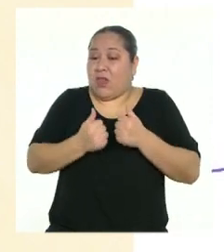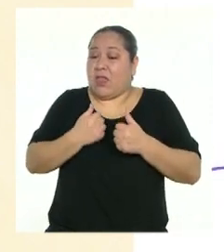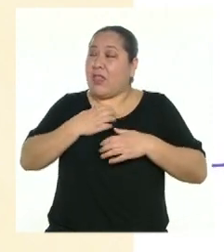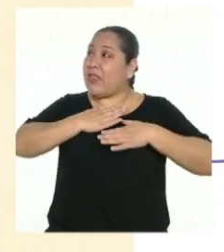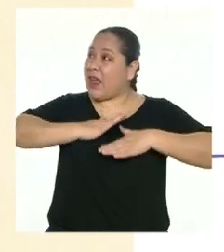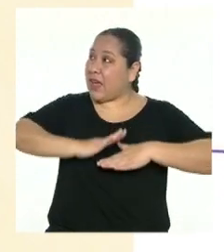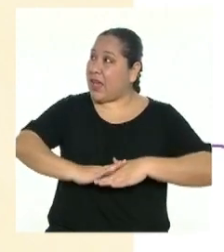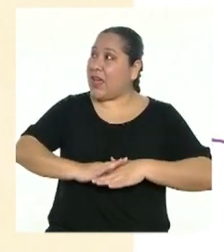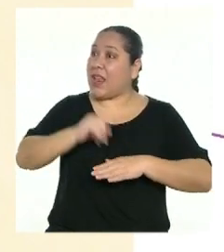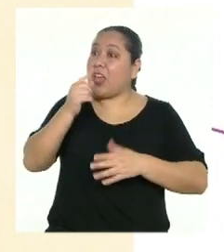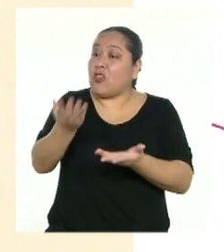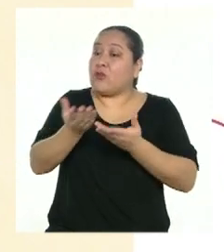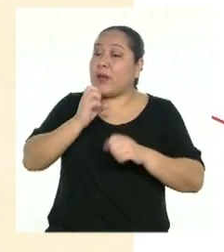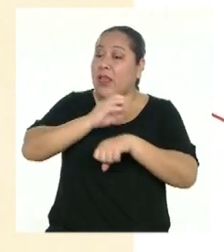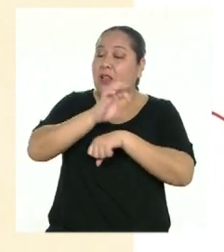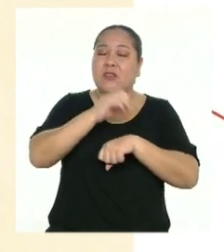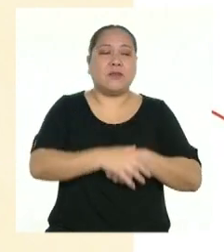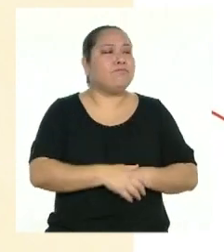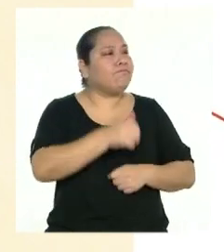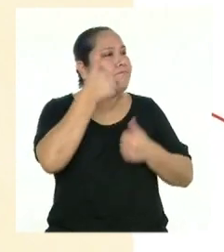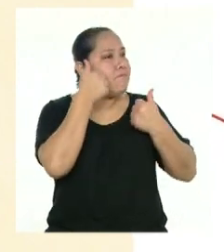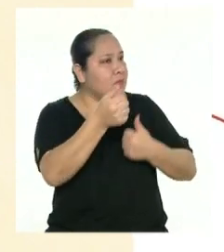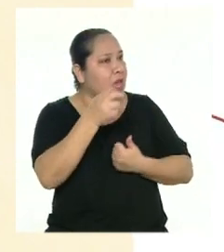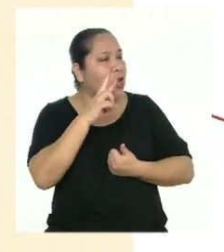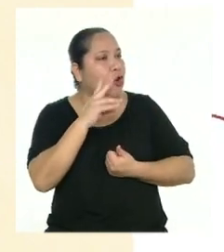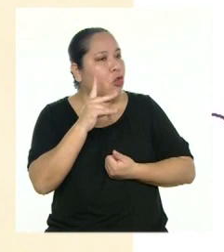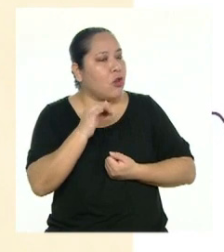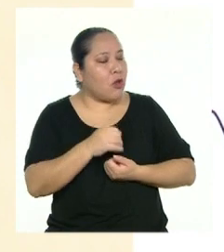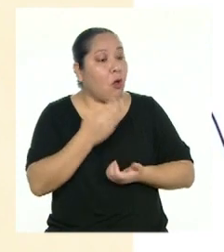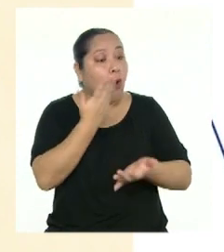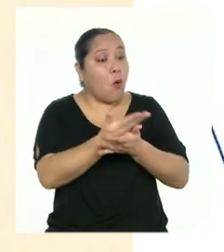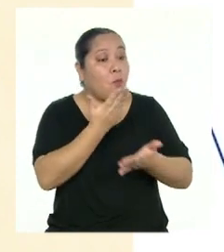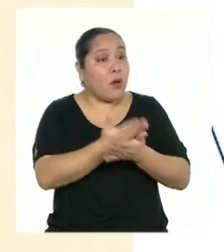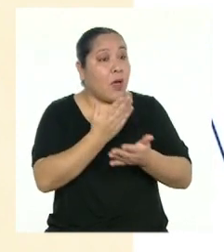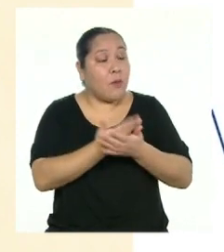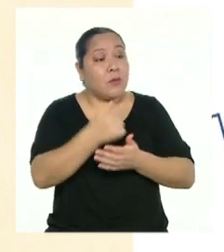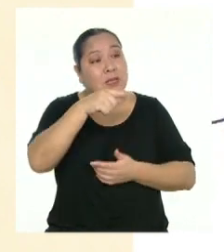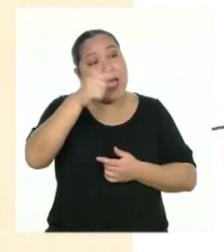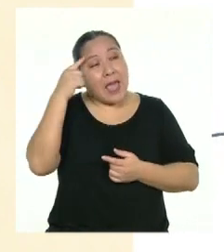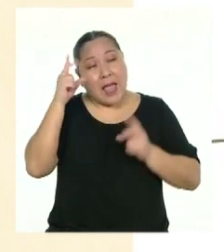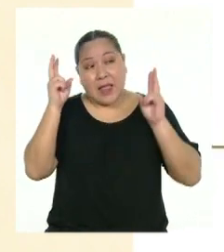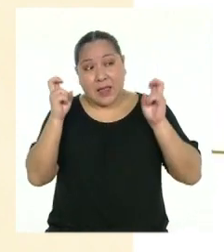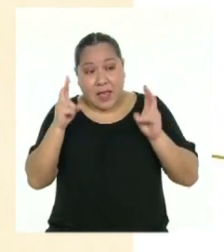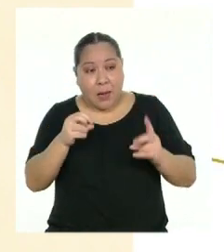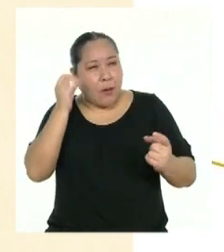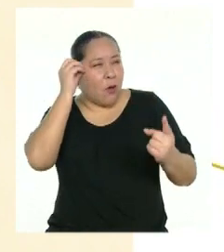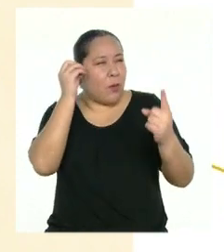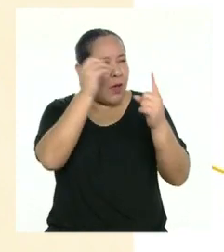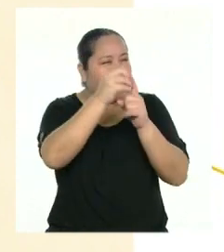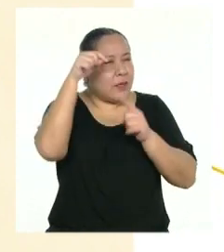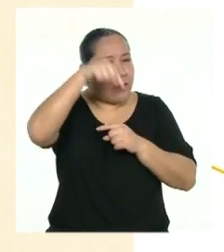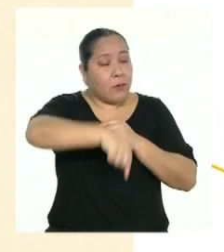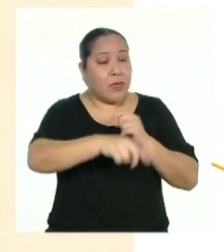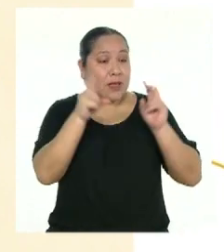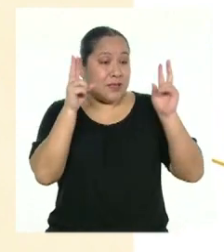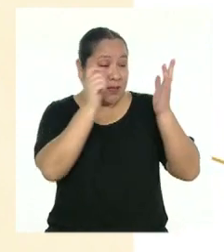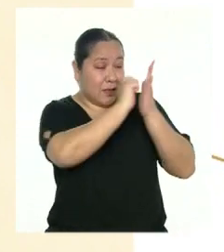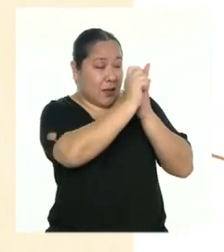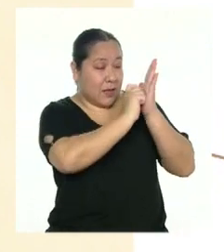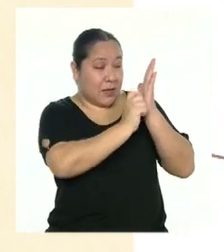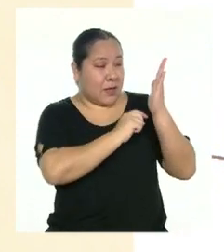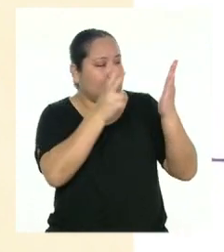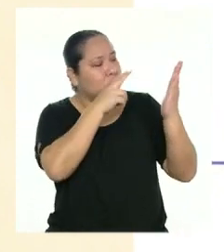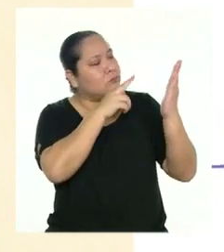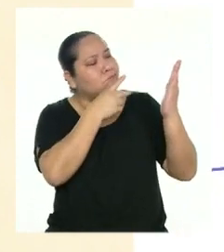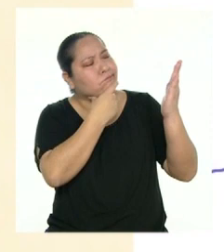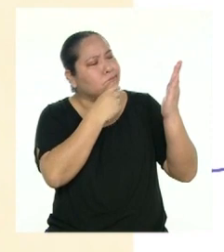en esta introducción comprobamos que el tema y propósito del texto son los que inferimos antes de la